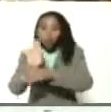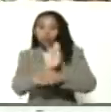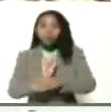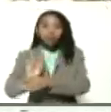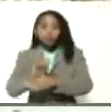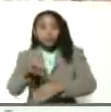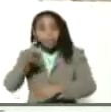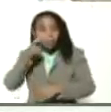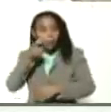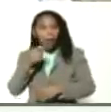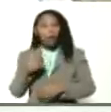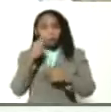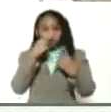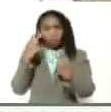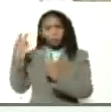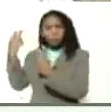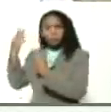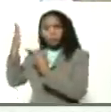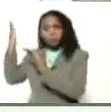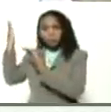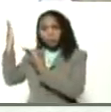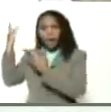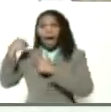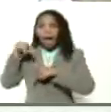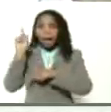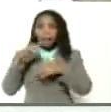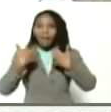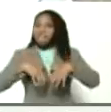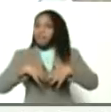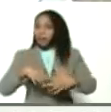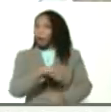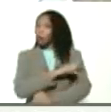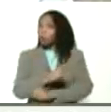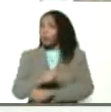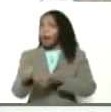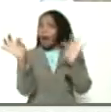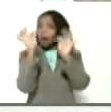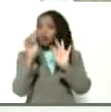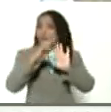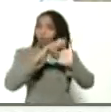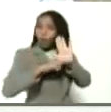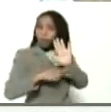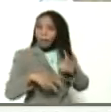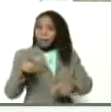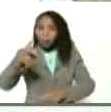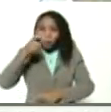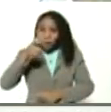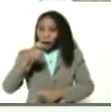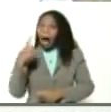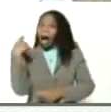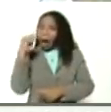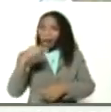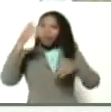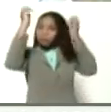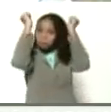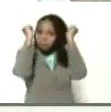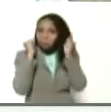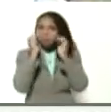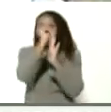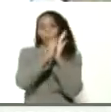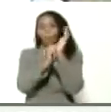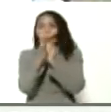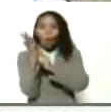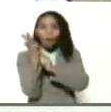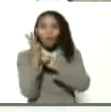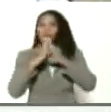puede ver aquí, presidente, también esta planta cumple con las medidas de bioseguridad, tienen sus gorros, tenemos nuestros guantes,